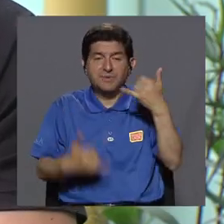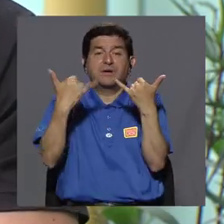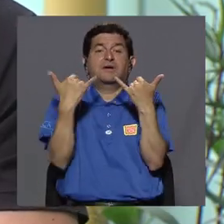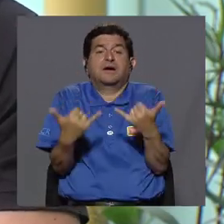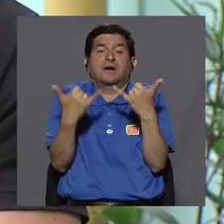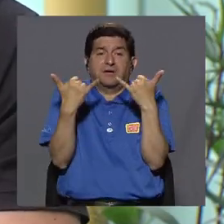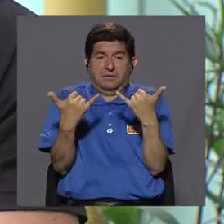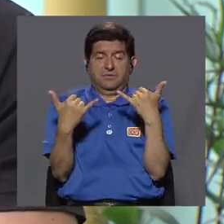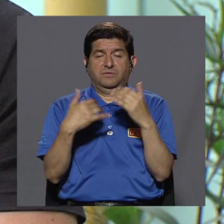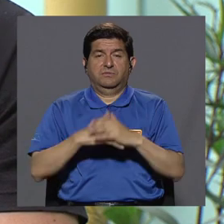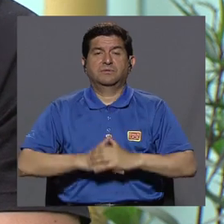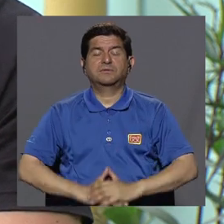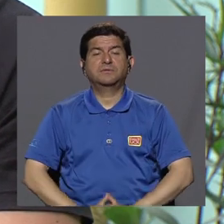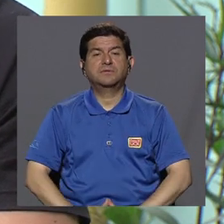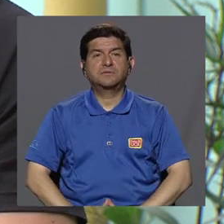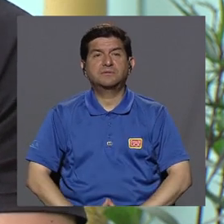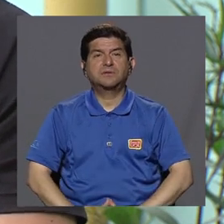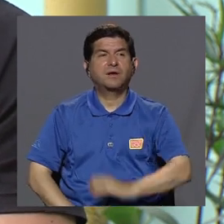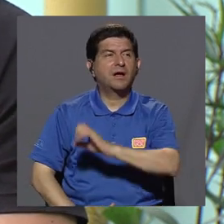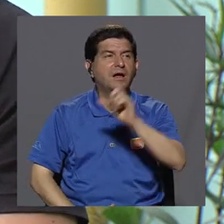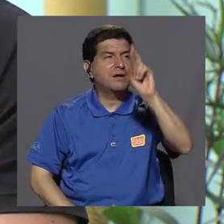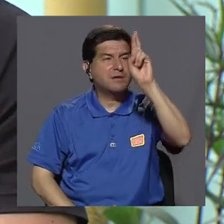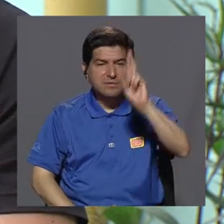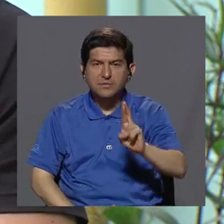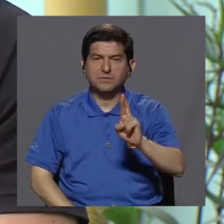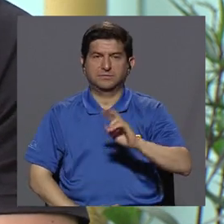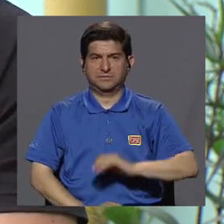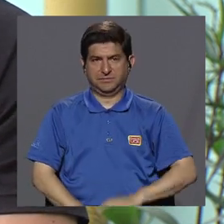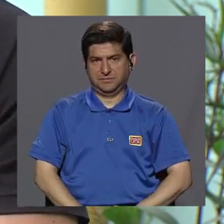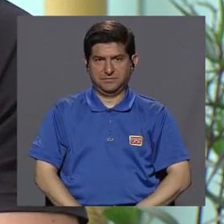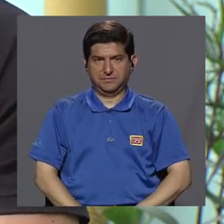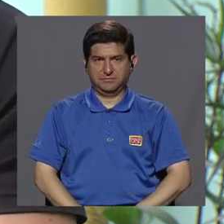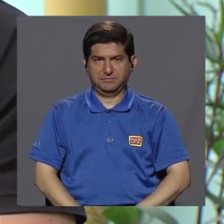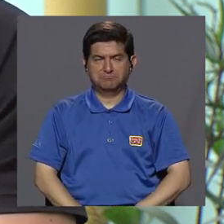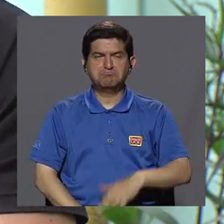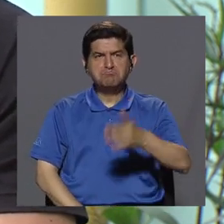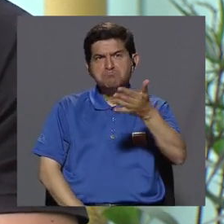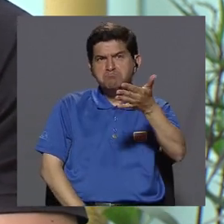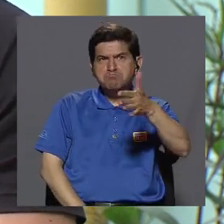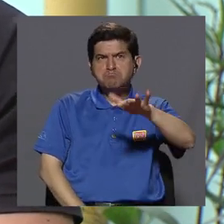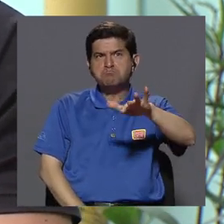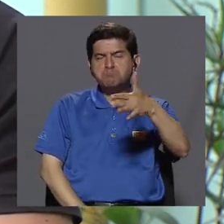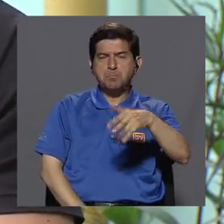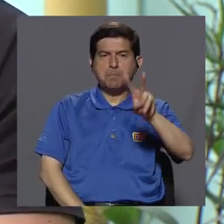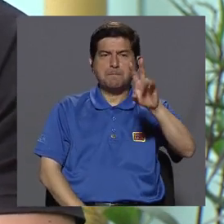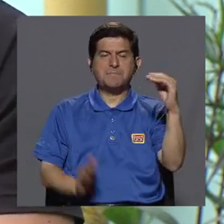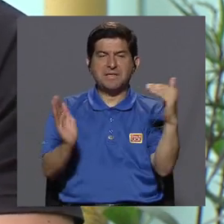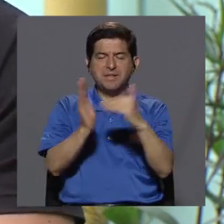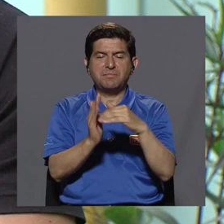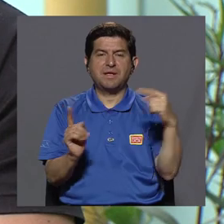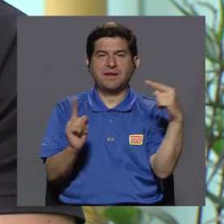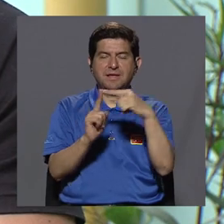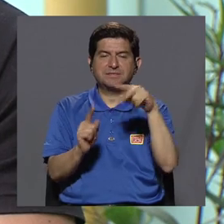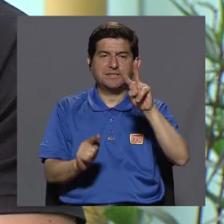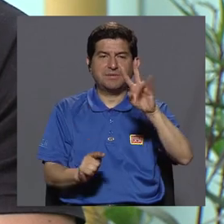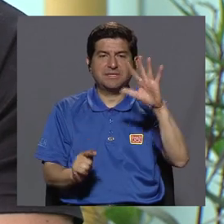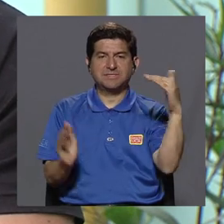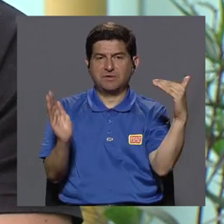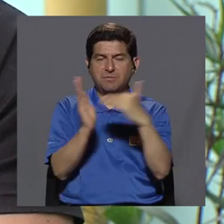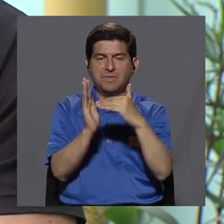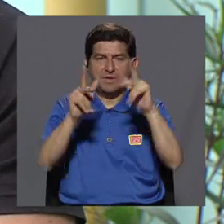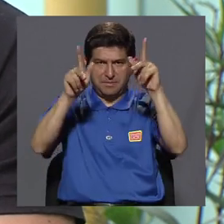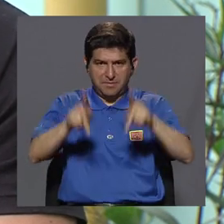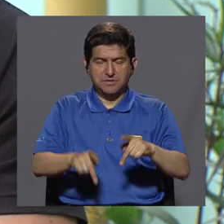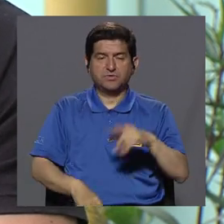Actualmente, en Costa Rica, ¿verdad? Hay aproximadamente 20 mil a 25 mil personas con